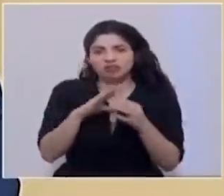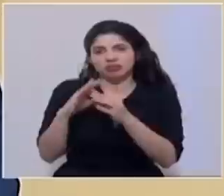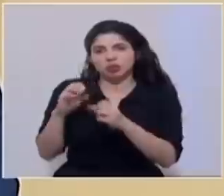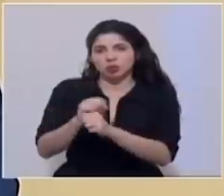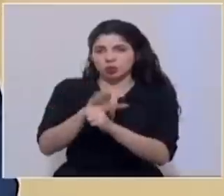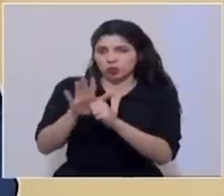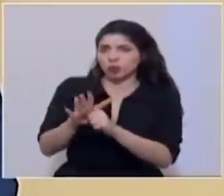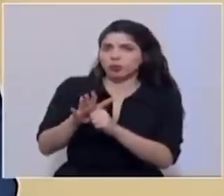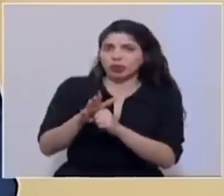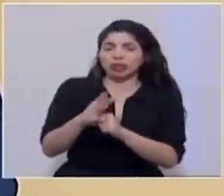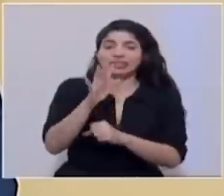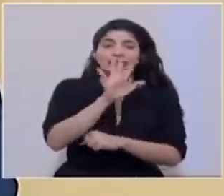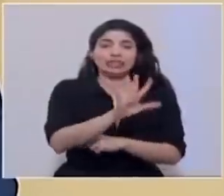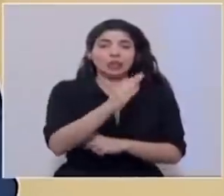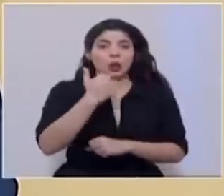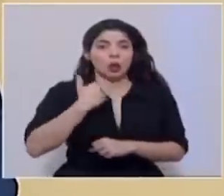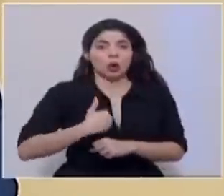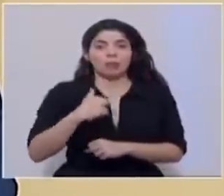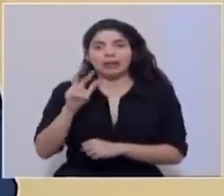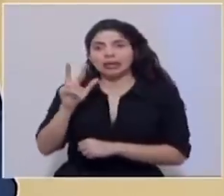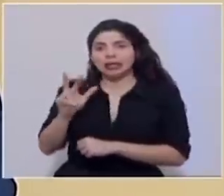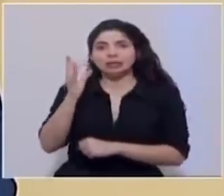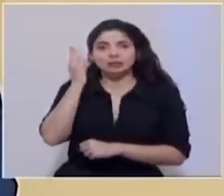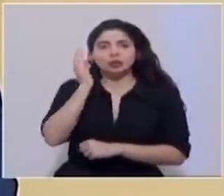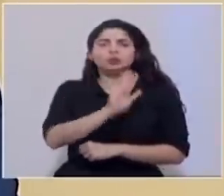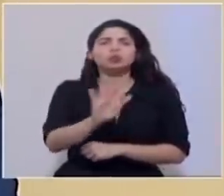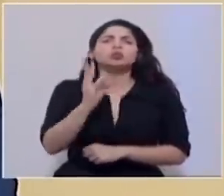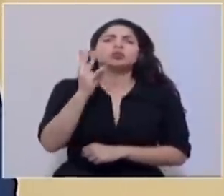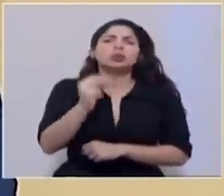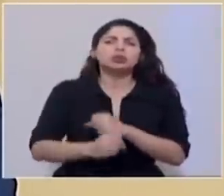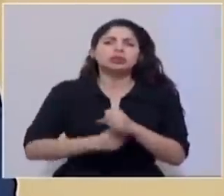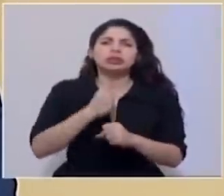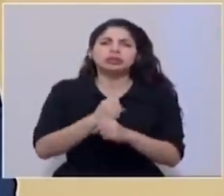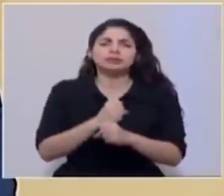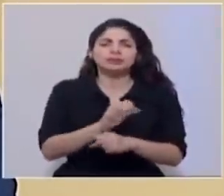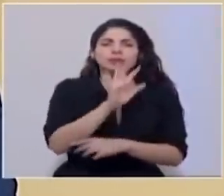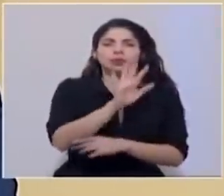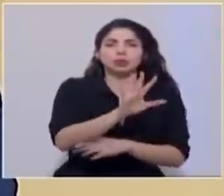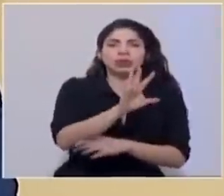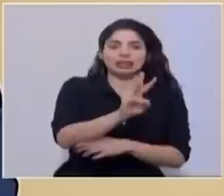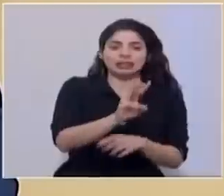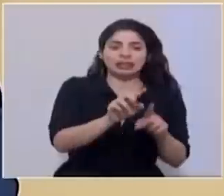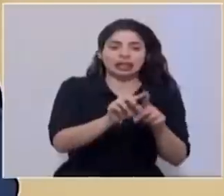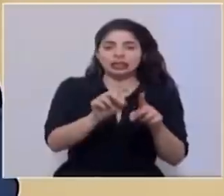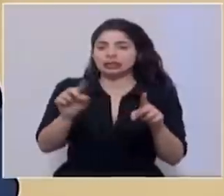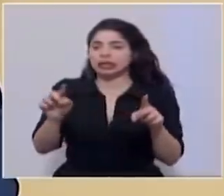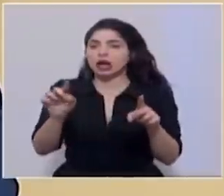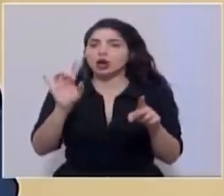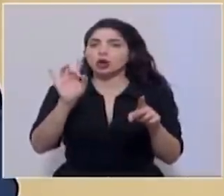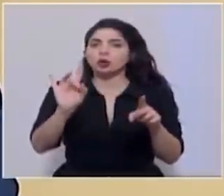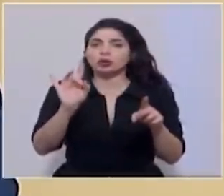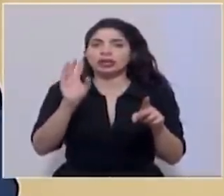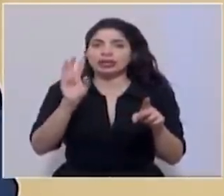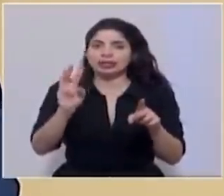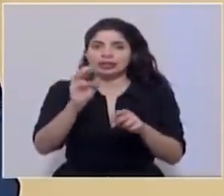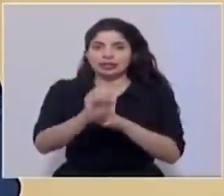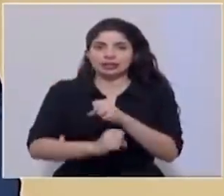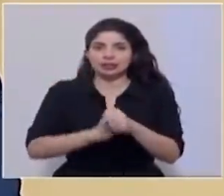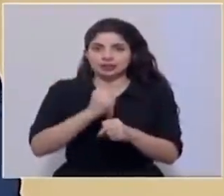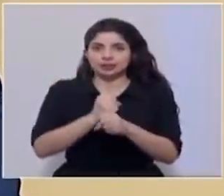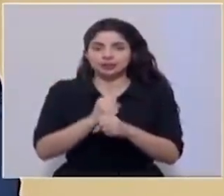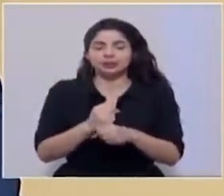-19. Se trata de cinco hombres y tres mujeres. El rango de edad va desde los 56 hasta los 86 años